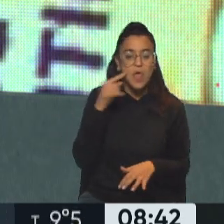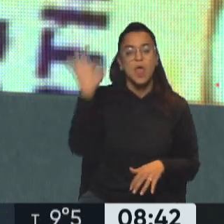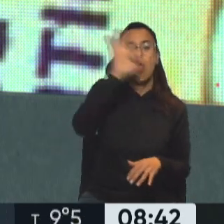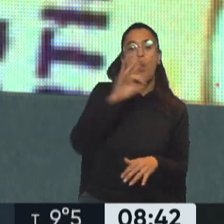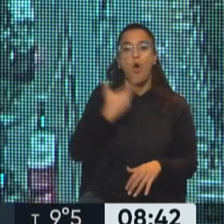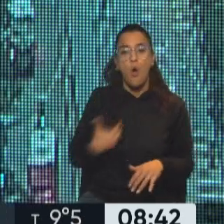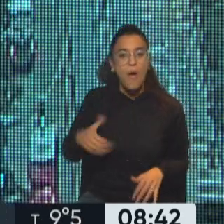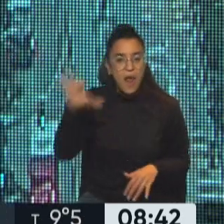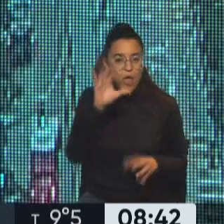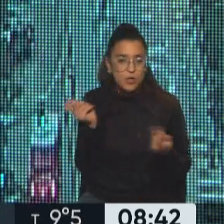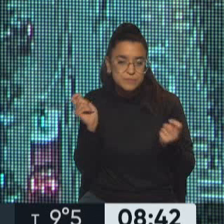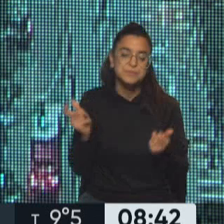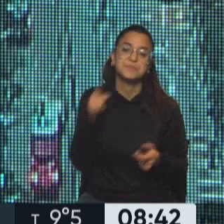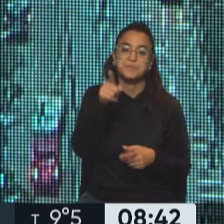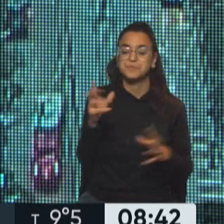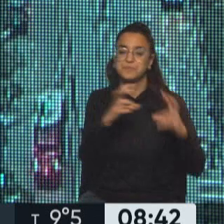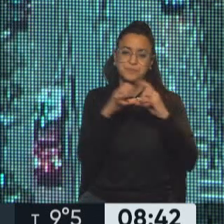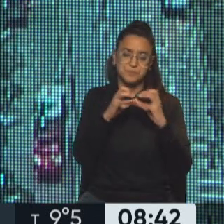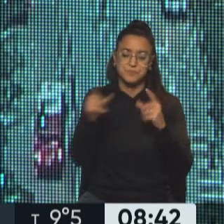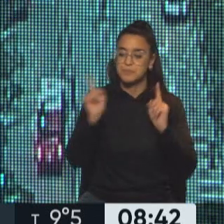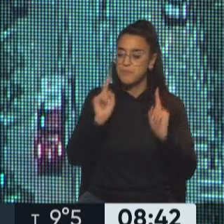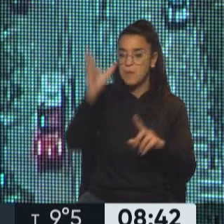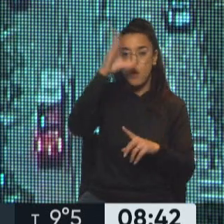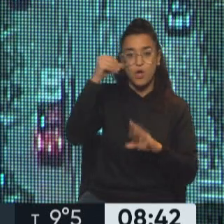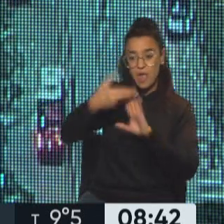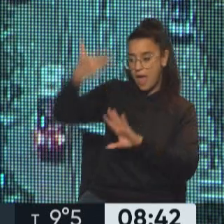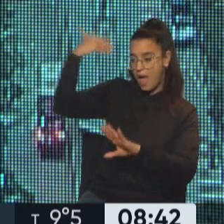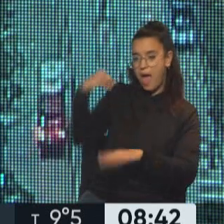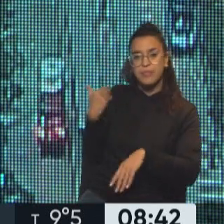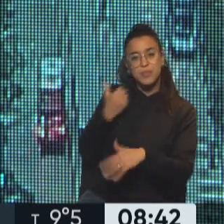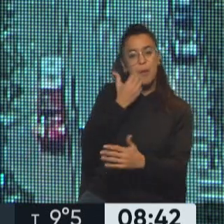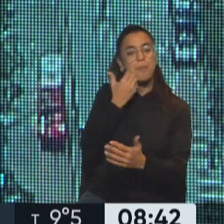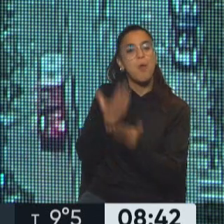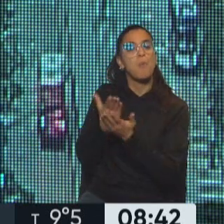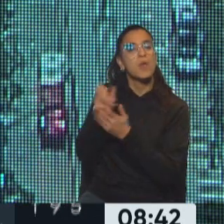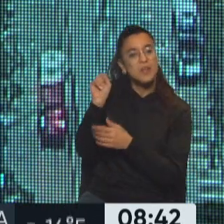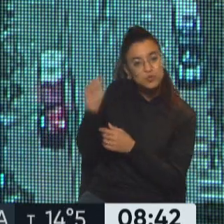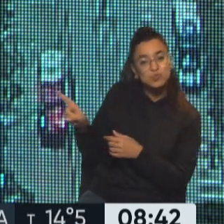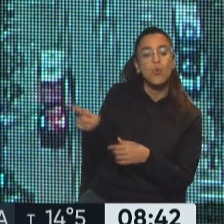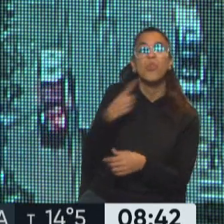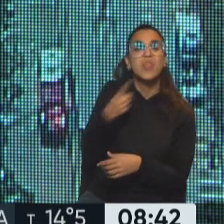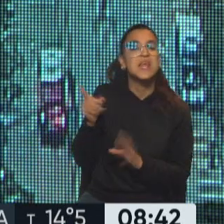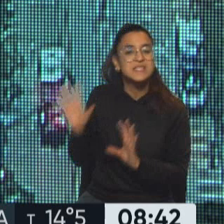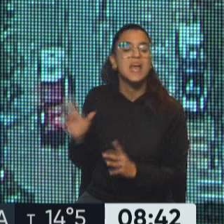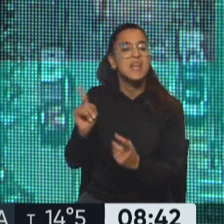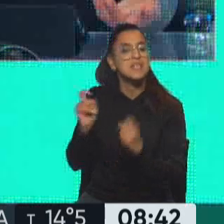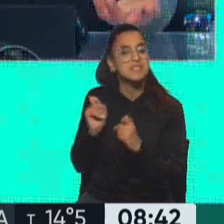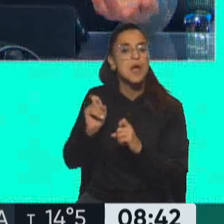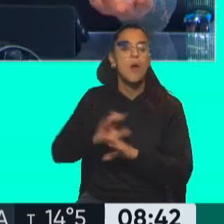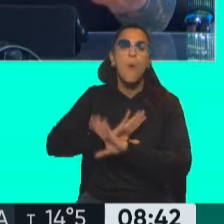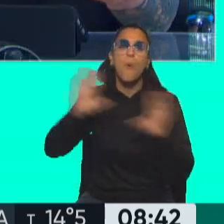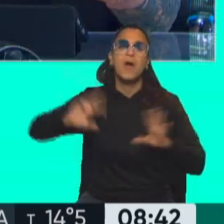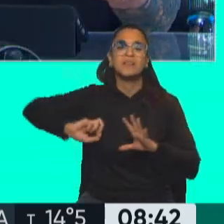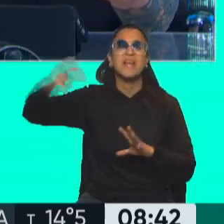gobernadores. La discusión que se inició con el planteo de Cristina Fernández de Kirchner, de la vicepresidenta de la Nación, sosteniendo que es necesario terminar con la